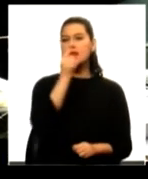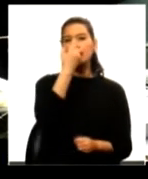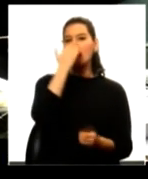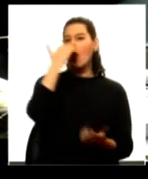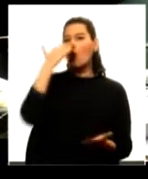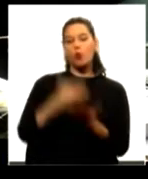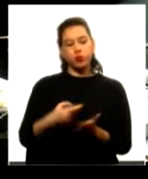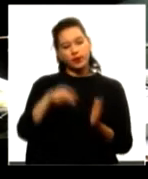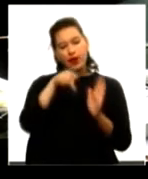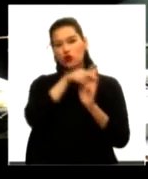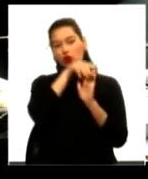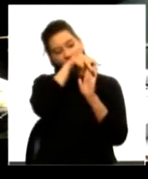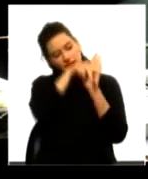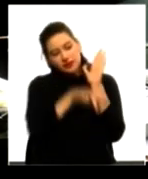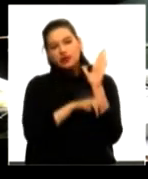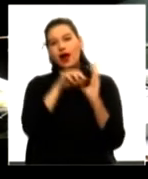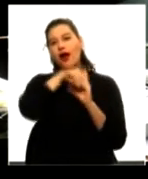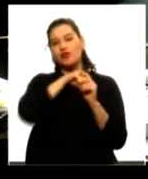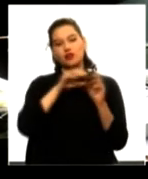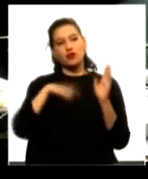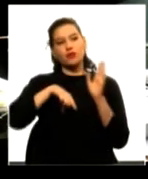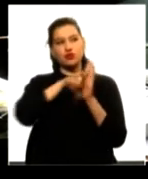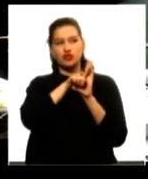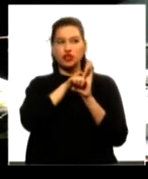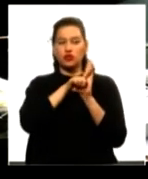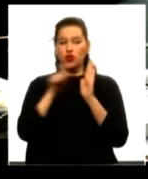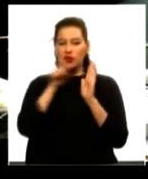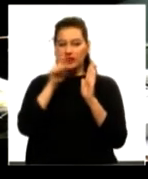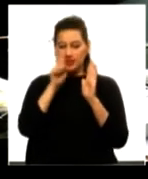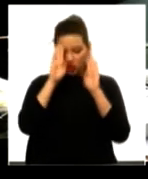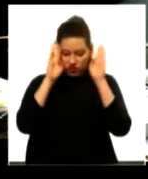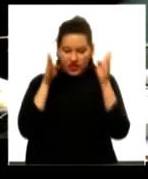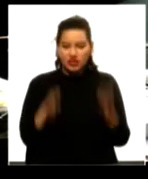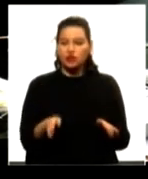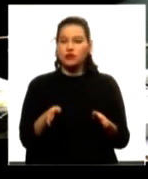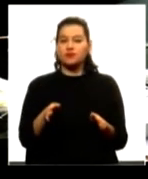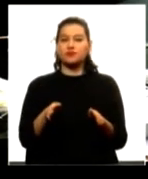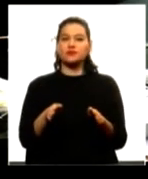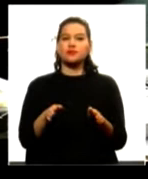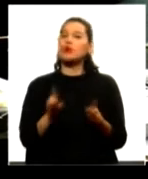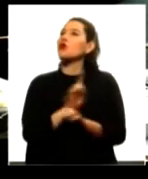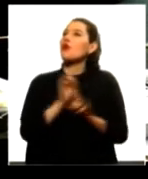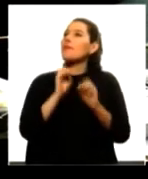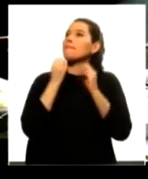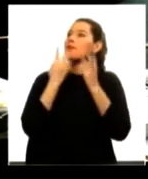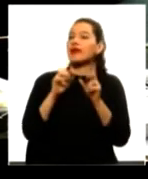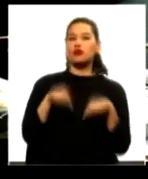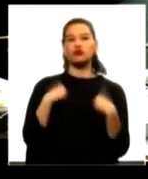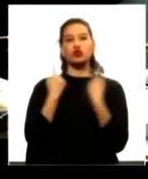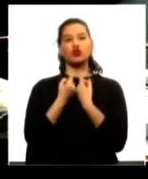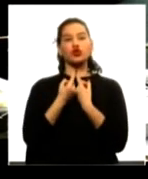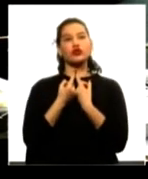contenidas en este proyecto de urgente consideración, no porque refleje